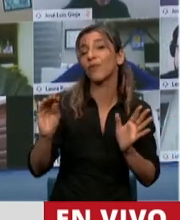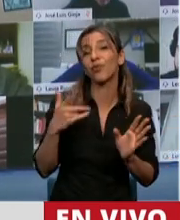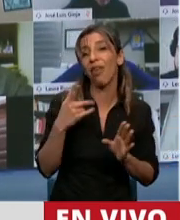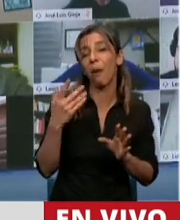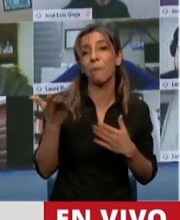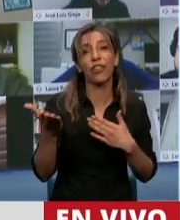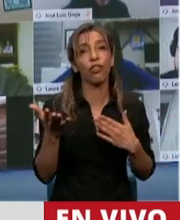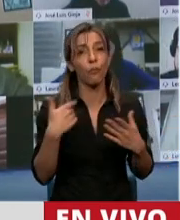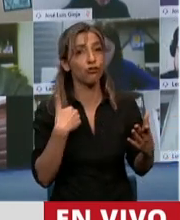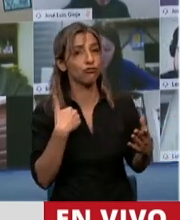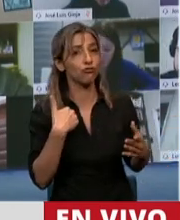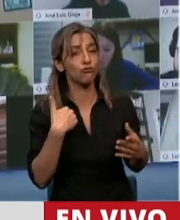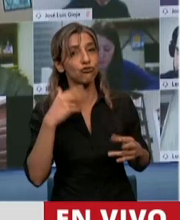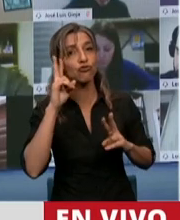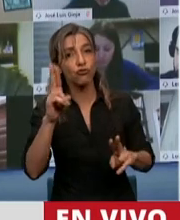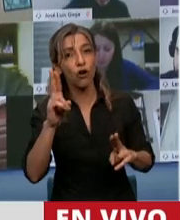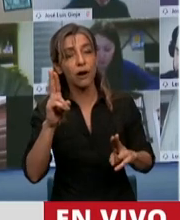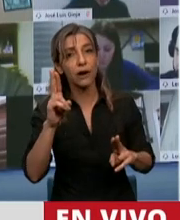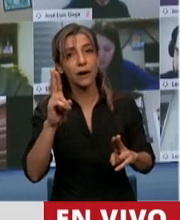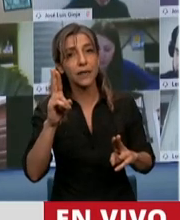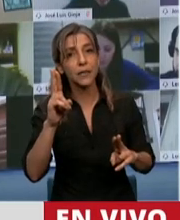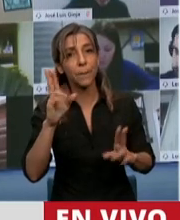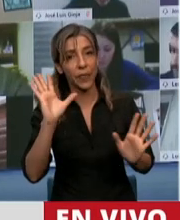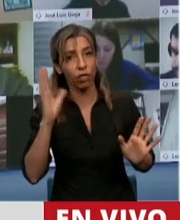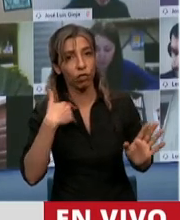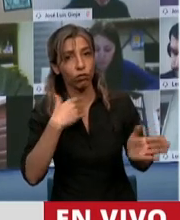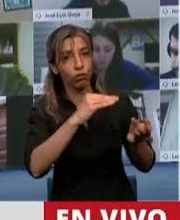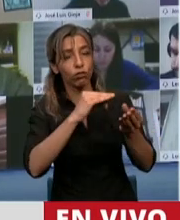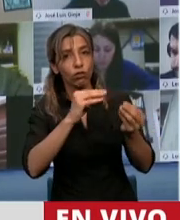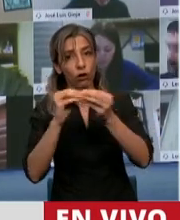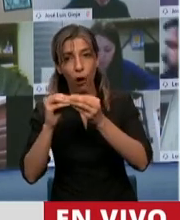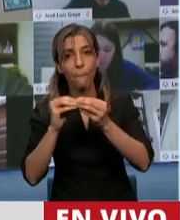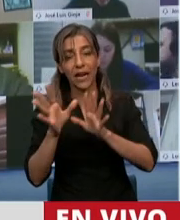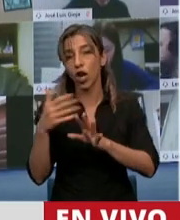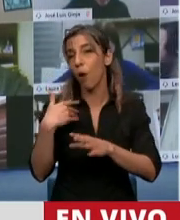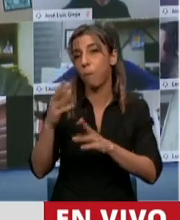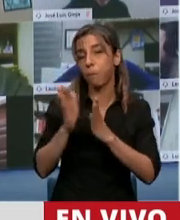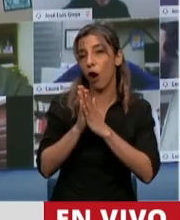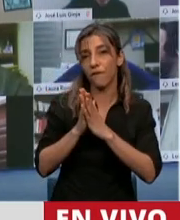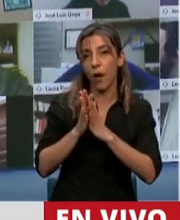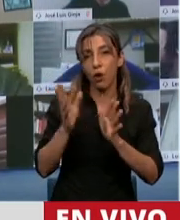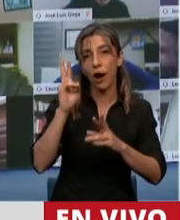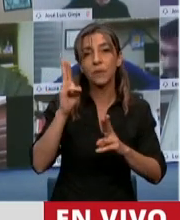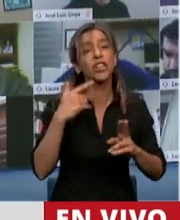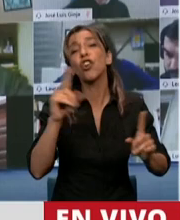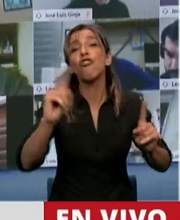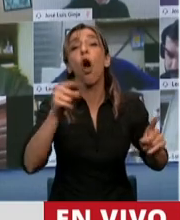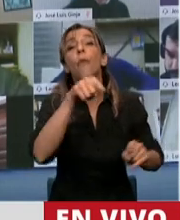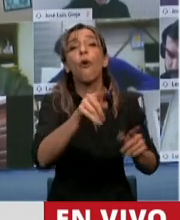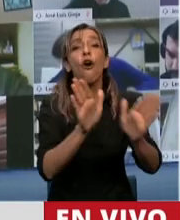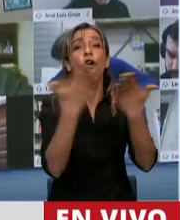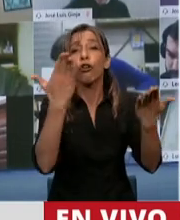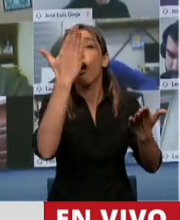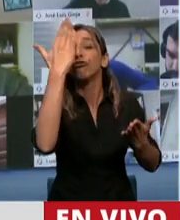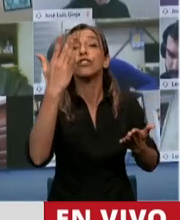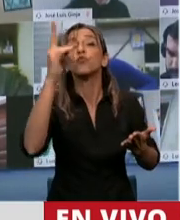favor, como yo soy irrespetuosa con el resto de mis de dar un golpe, ustedes están dando un golpe institucional en este